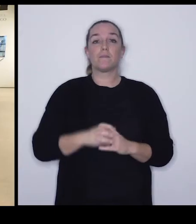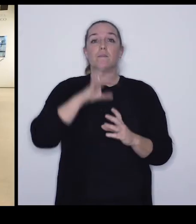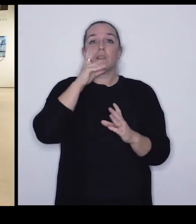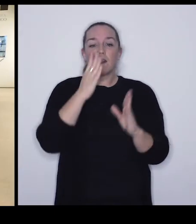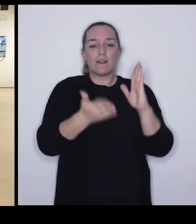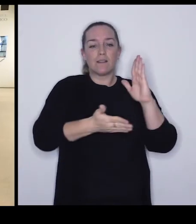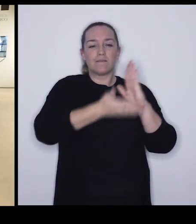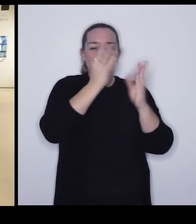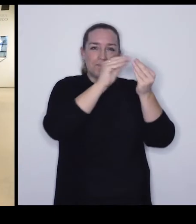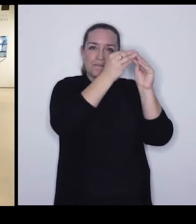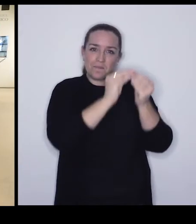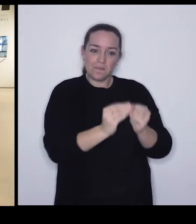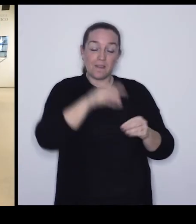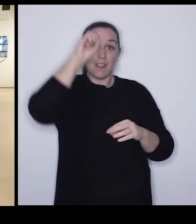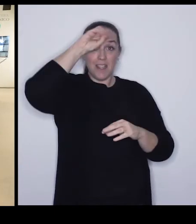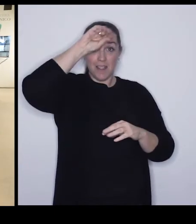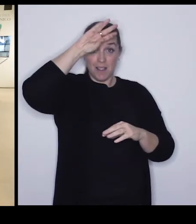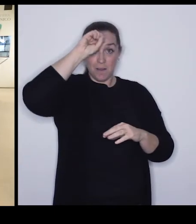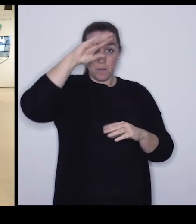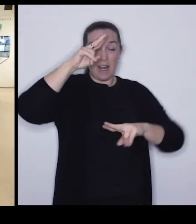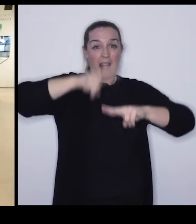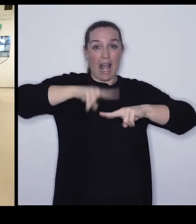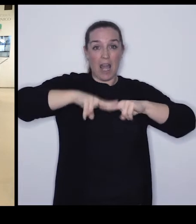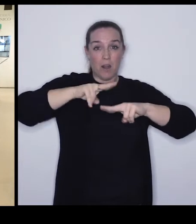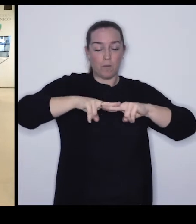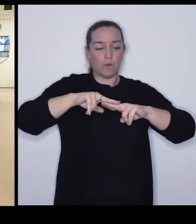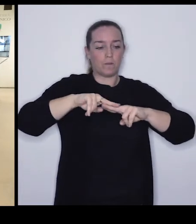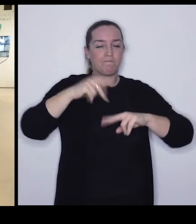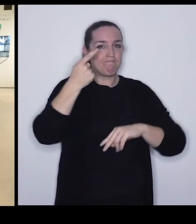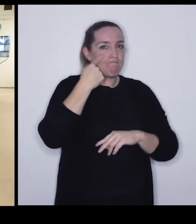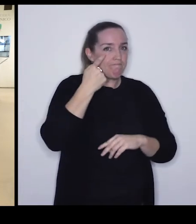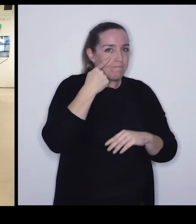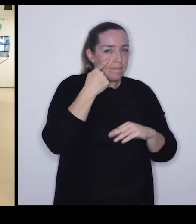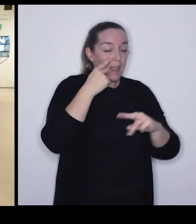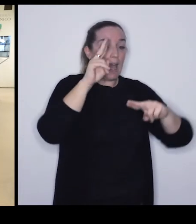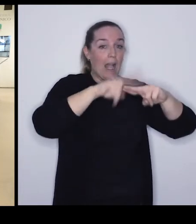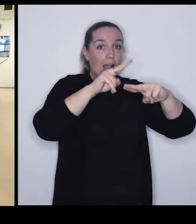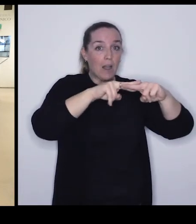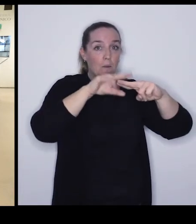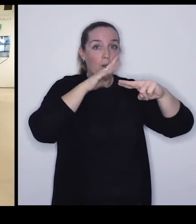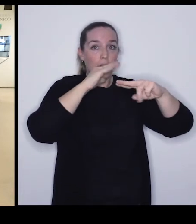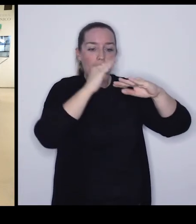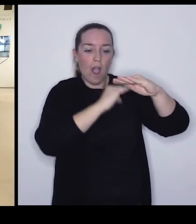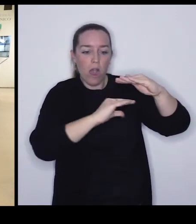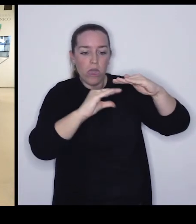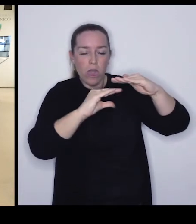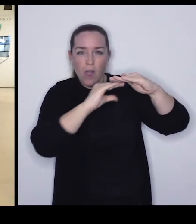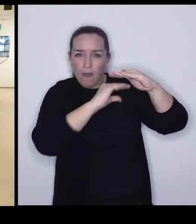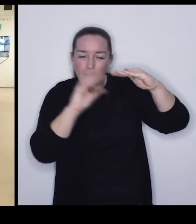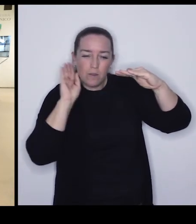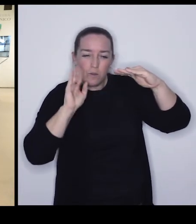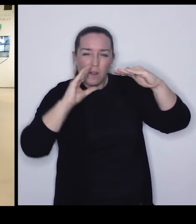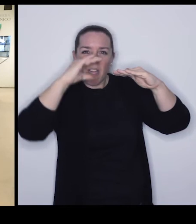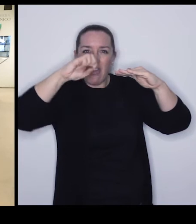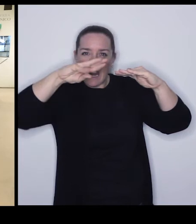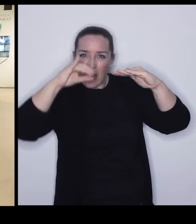En esta reconstrucción de parte de una mina de carbón... ...podemos observar bajo el carbón... ...esta gruesa capa